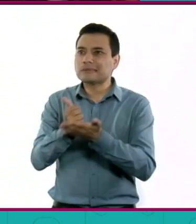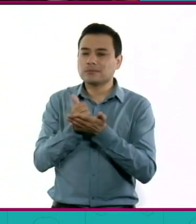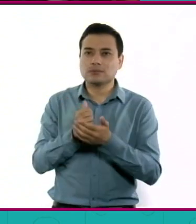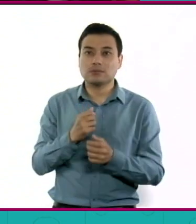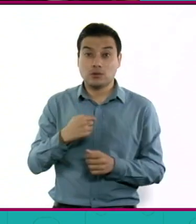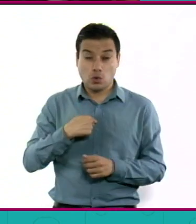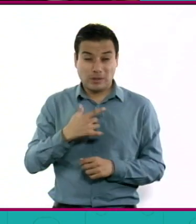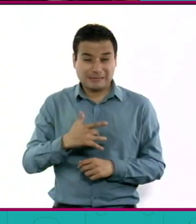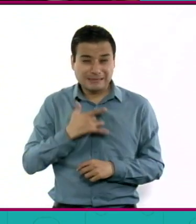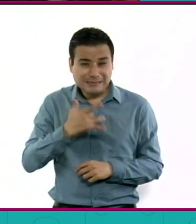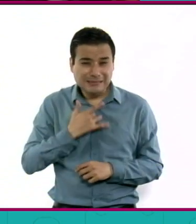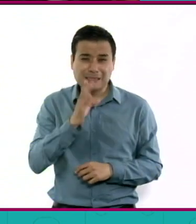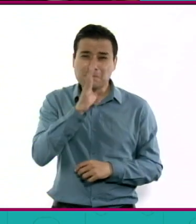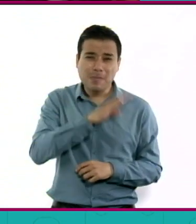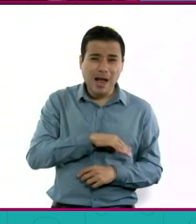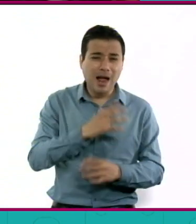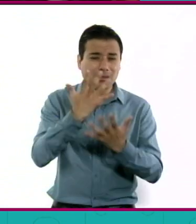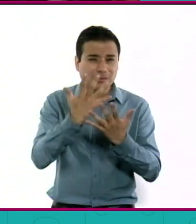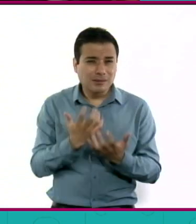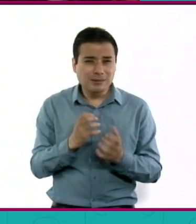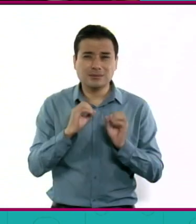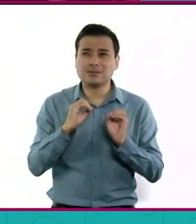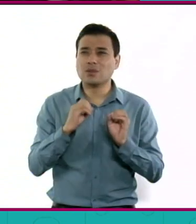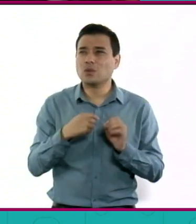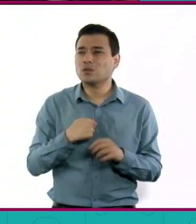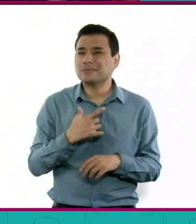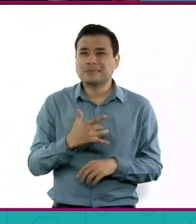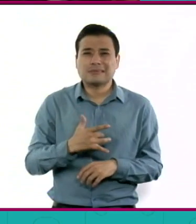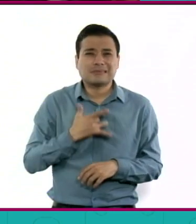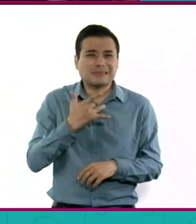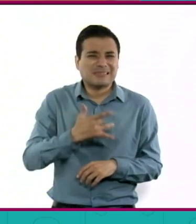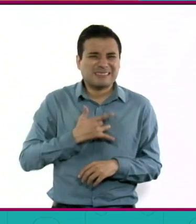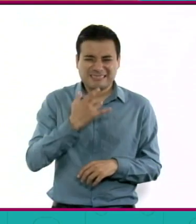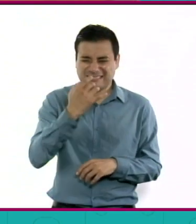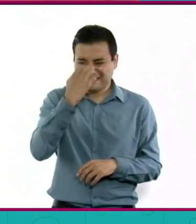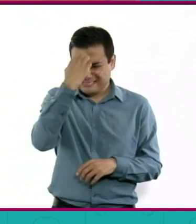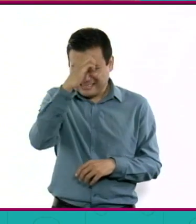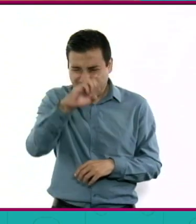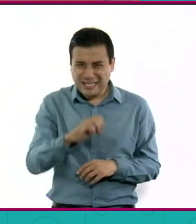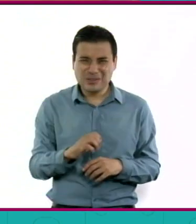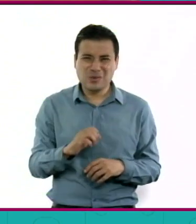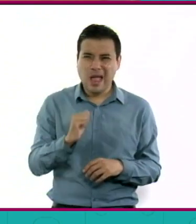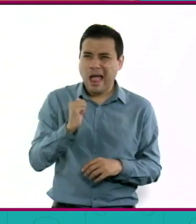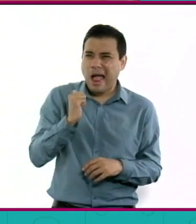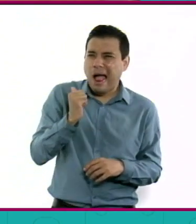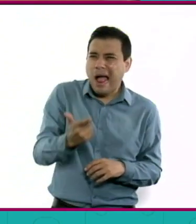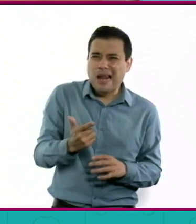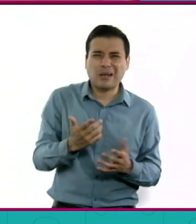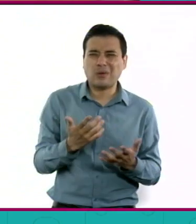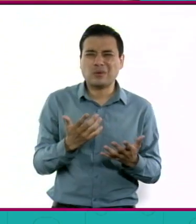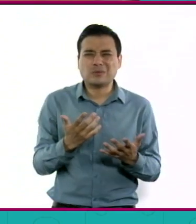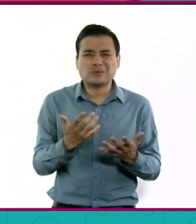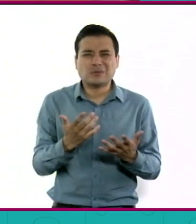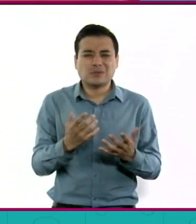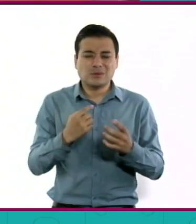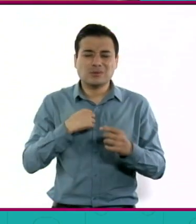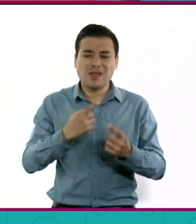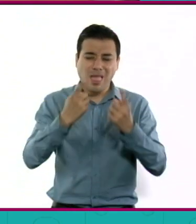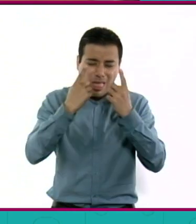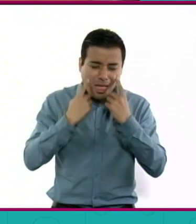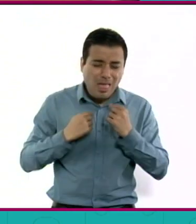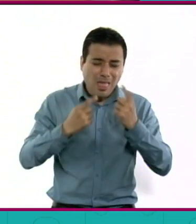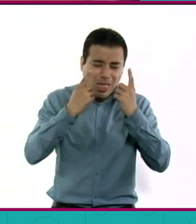yo me siento mal, si yo me siento triste, si me siento que extraño mucho algo, si estoy llorando, es decir,